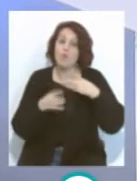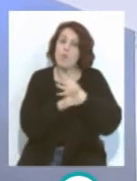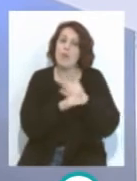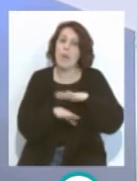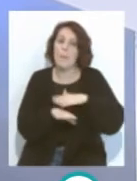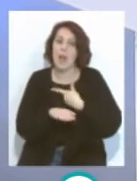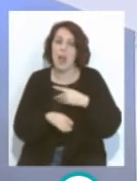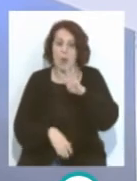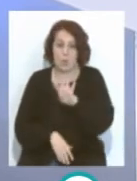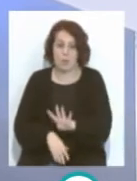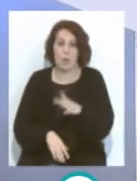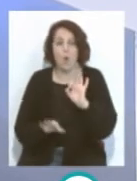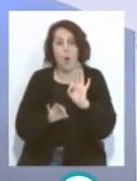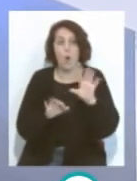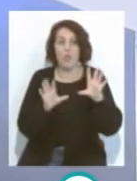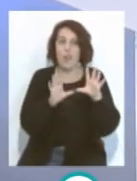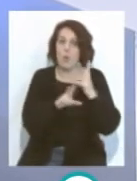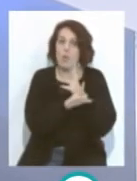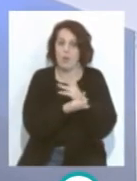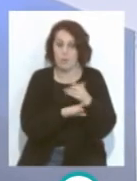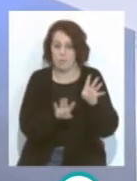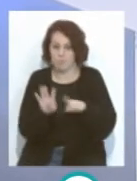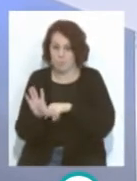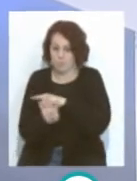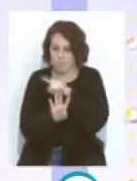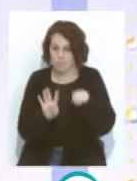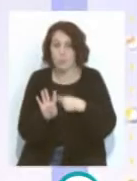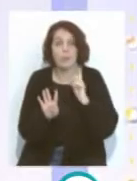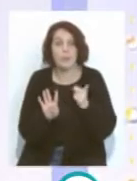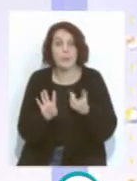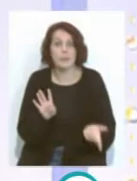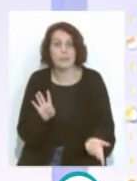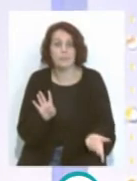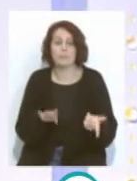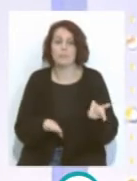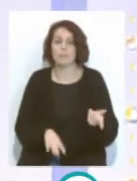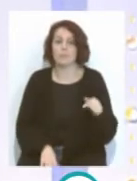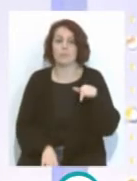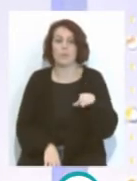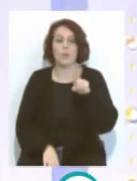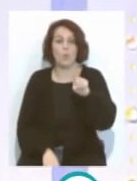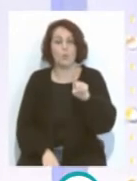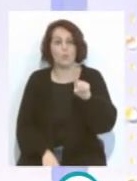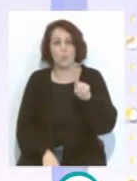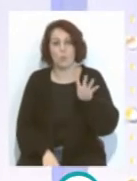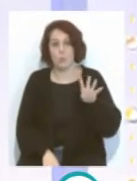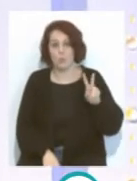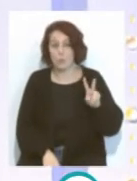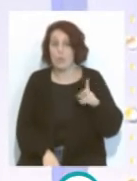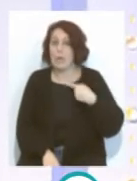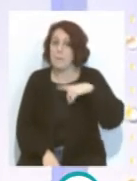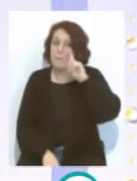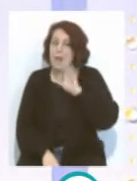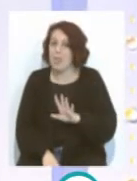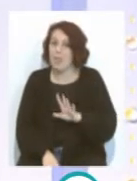o más o 10 jugadores, se ha quedado casi con 4, casi con lo opuesto. Y optando por ese 1-4-4-2, que es el que parece